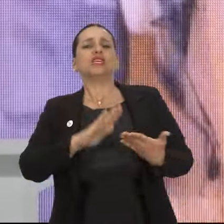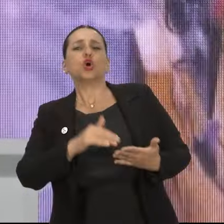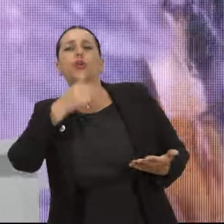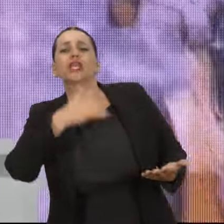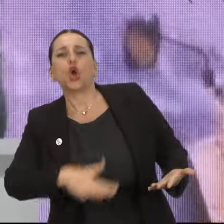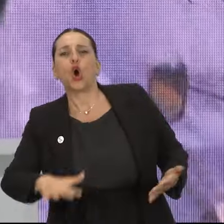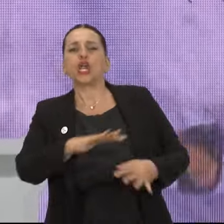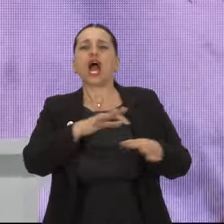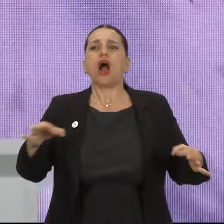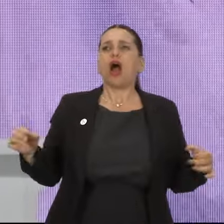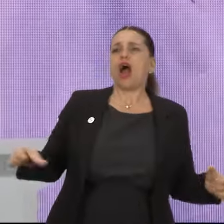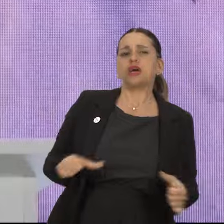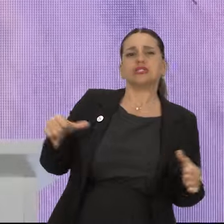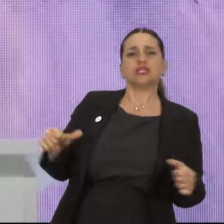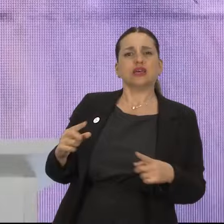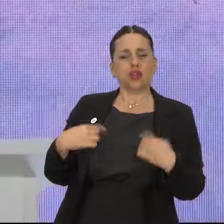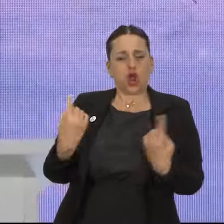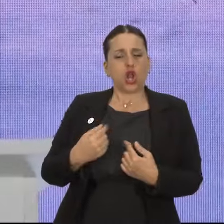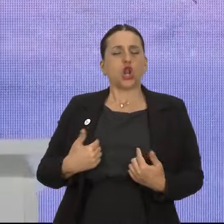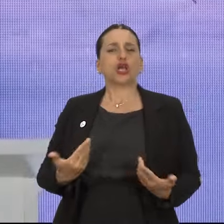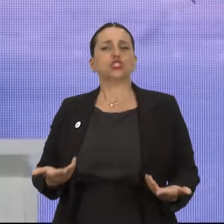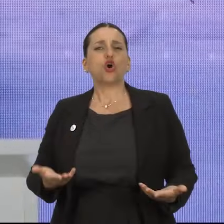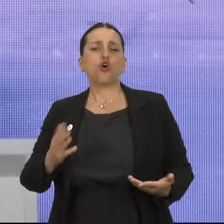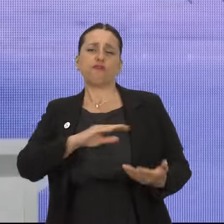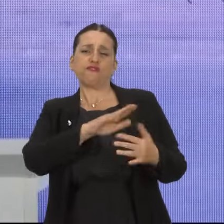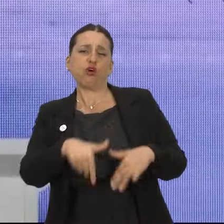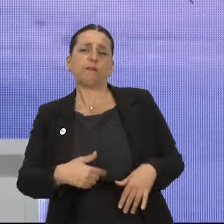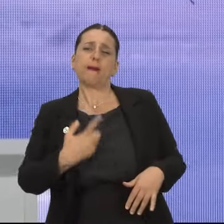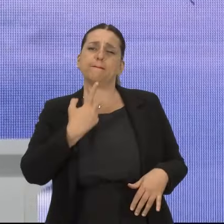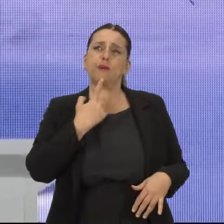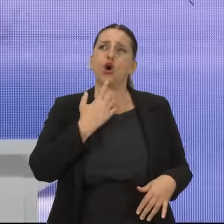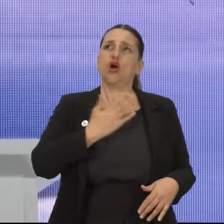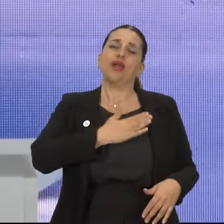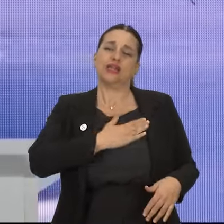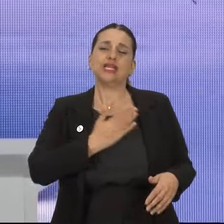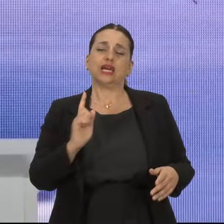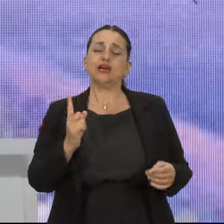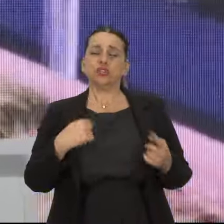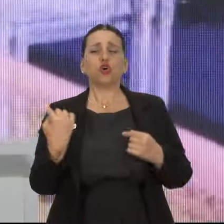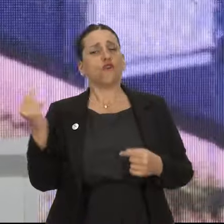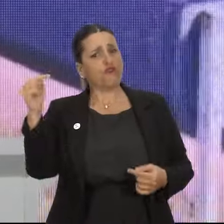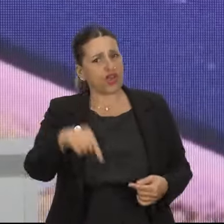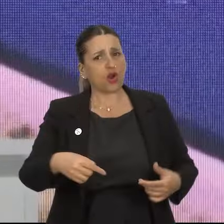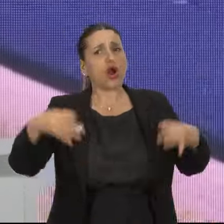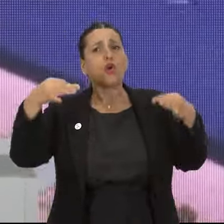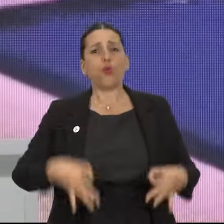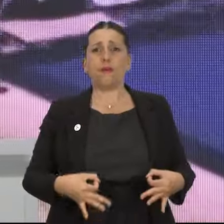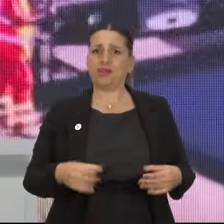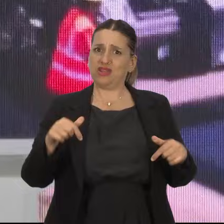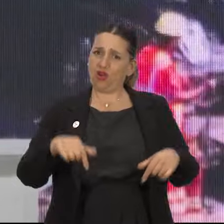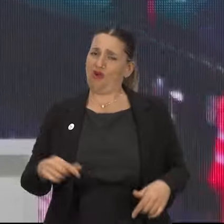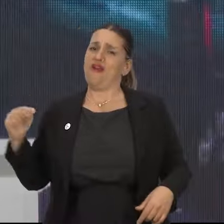hablar de historia, a regocijarme con lo que es mi corazón político ni nada por el estilo, vengo a